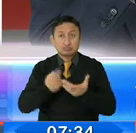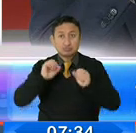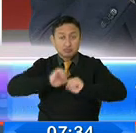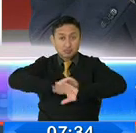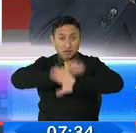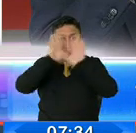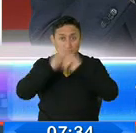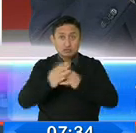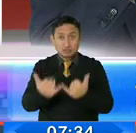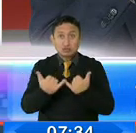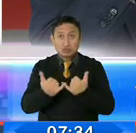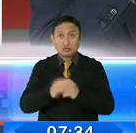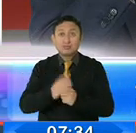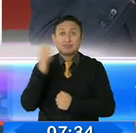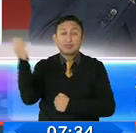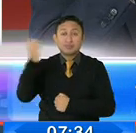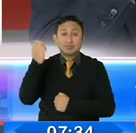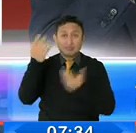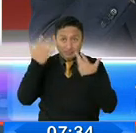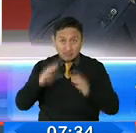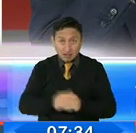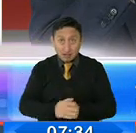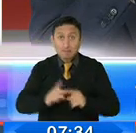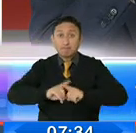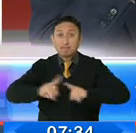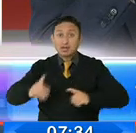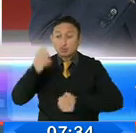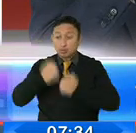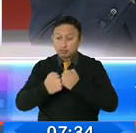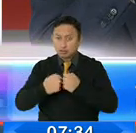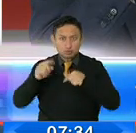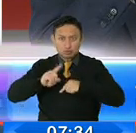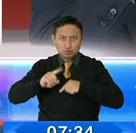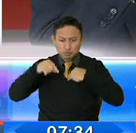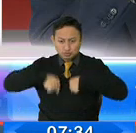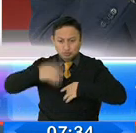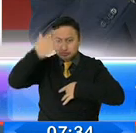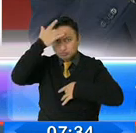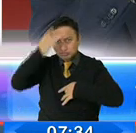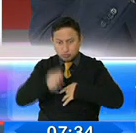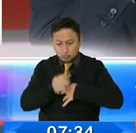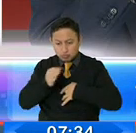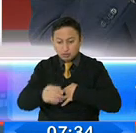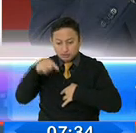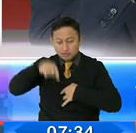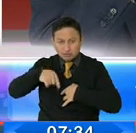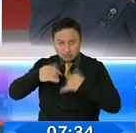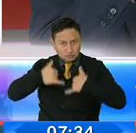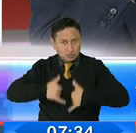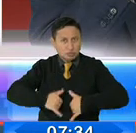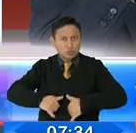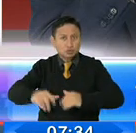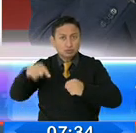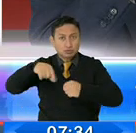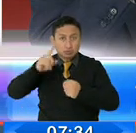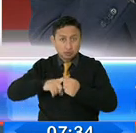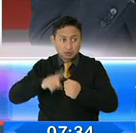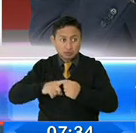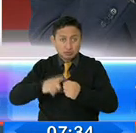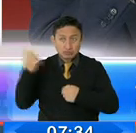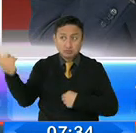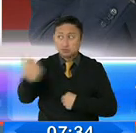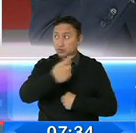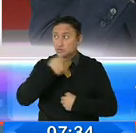que se termina es el estado de excepción, pero no la pandemia. La pandemia está vigente, la pandemia está rondando nuestra ciudad, la pandemia está